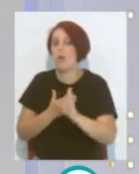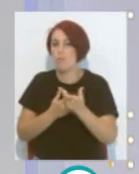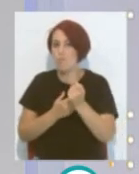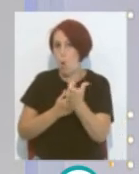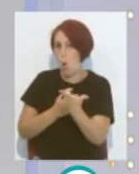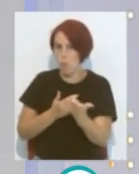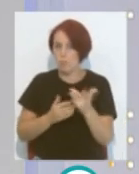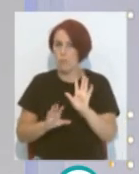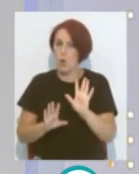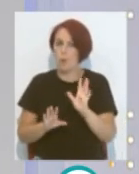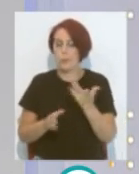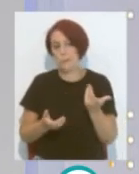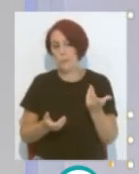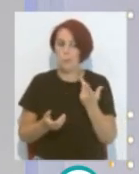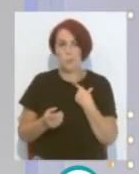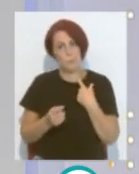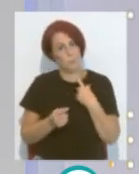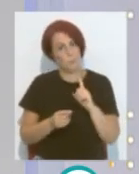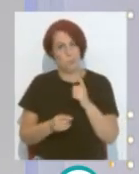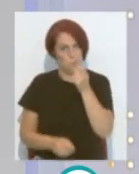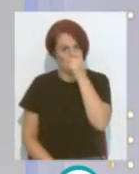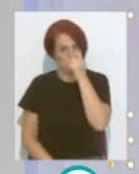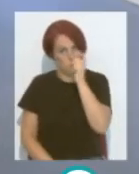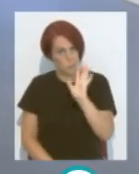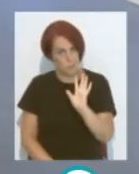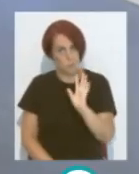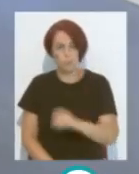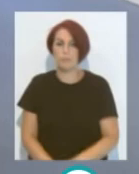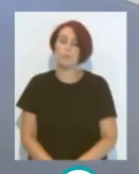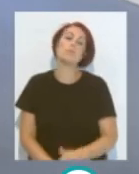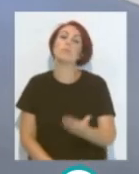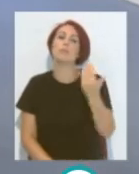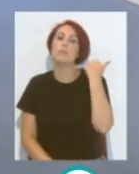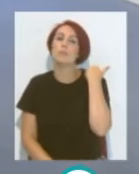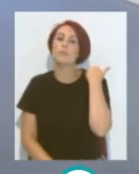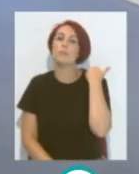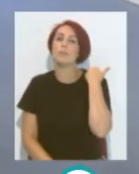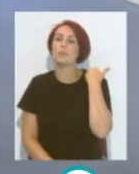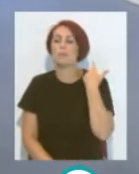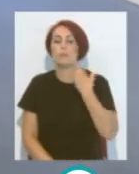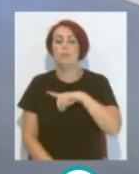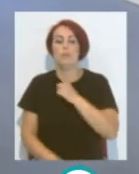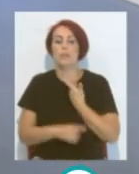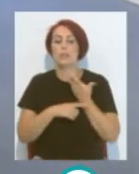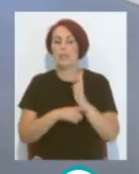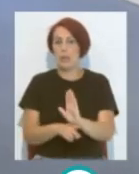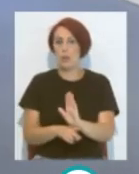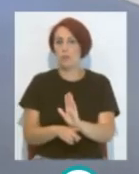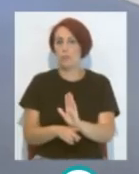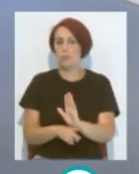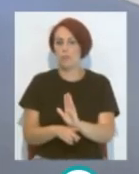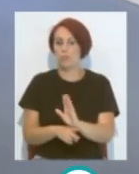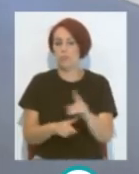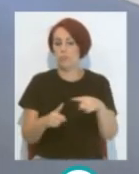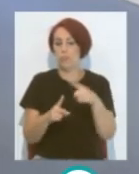solo contados con los dedos de las manos Ayer teníamos la presentación De las